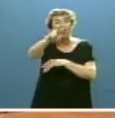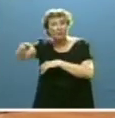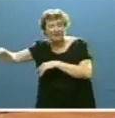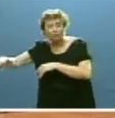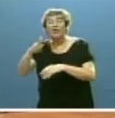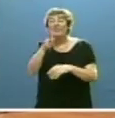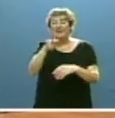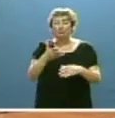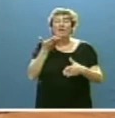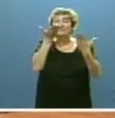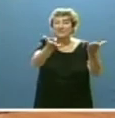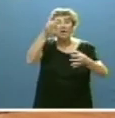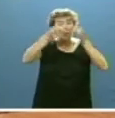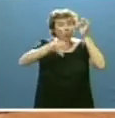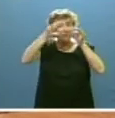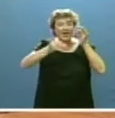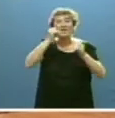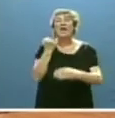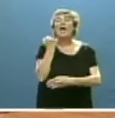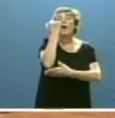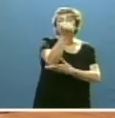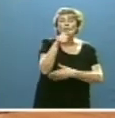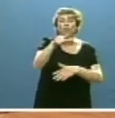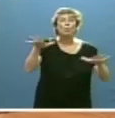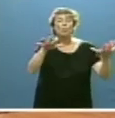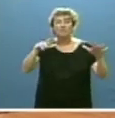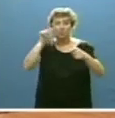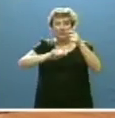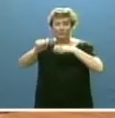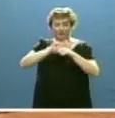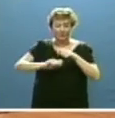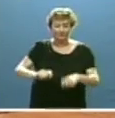derecho de asistencia jurídica y el apoyo a su movimiento asociativo.